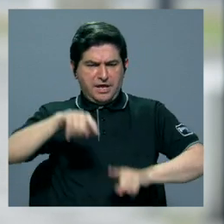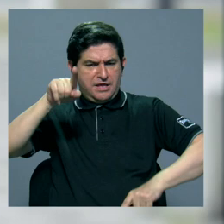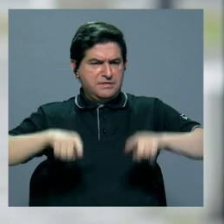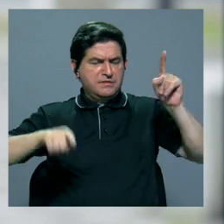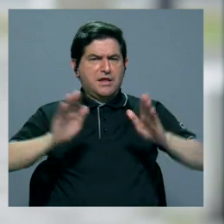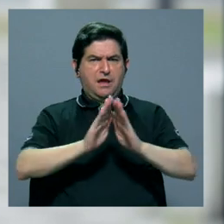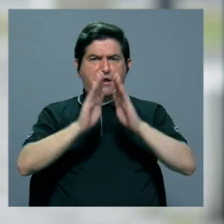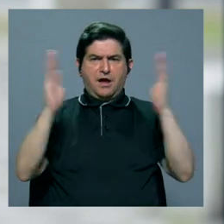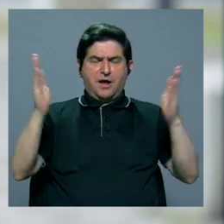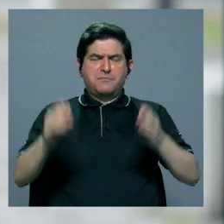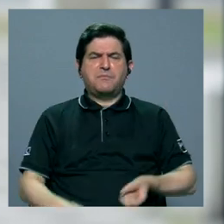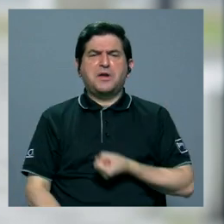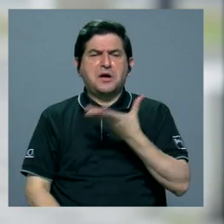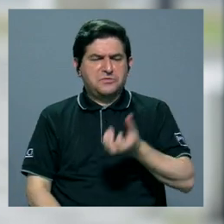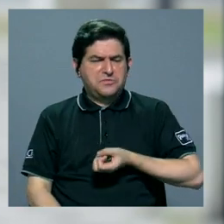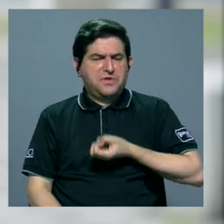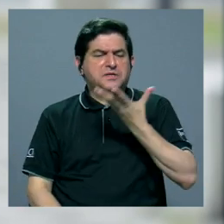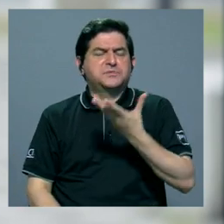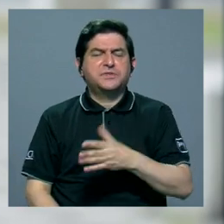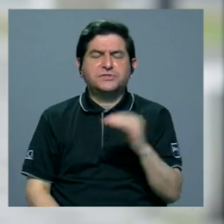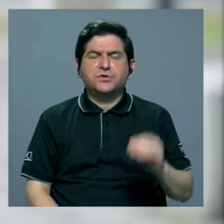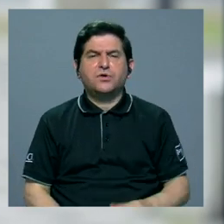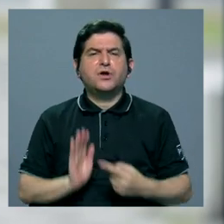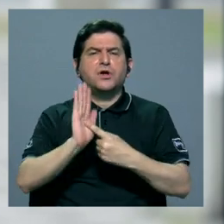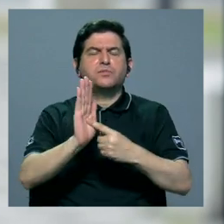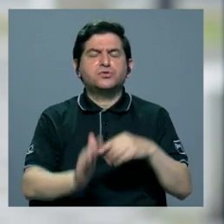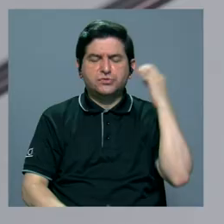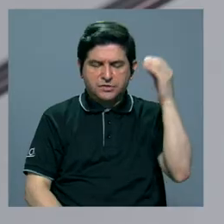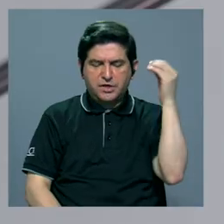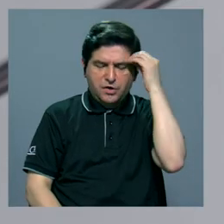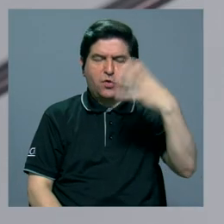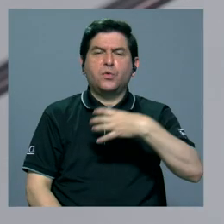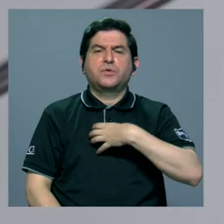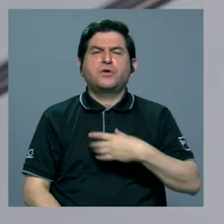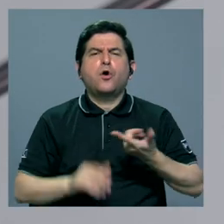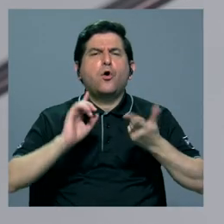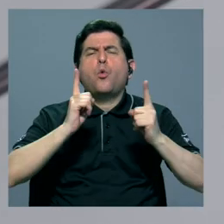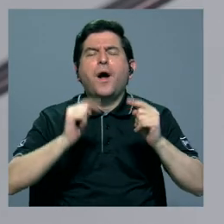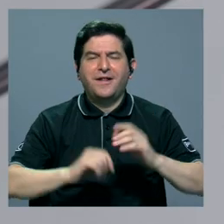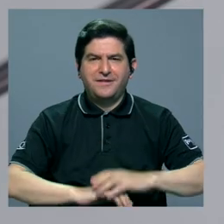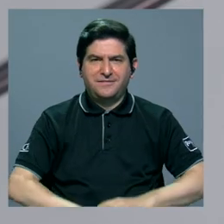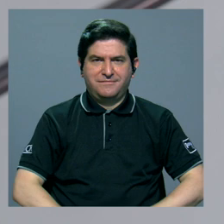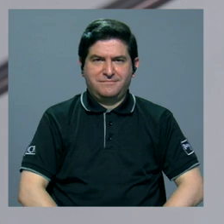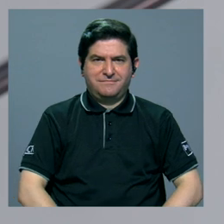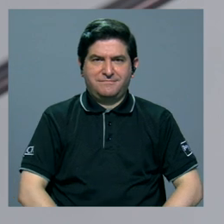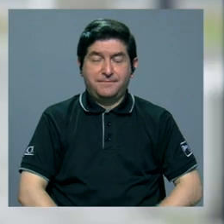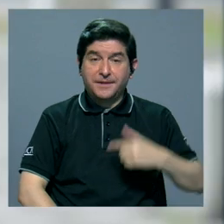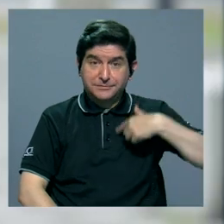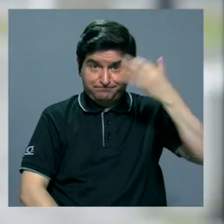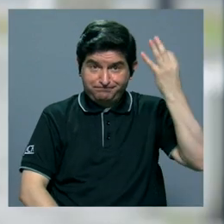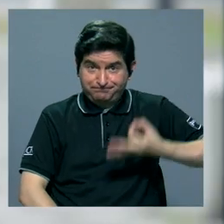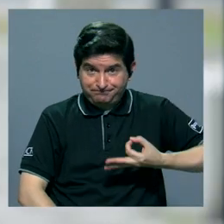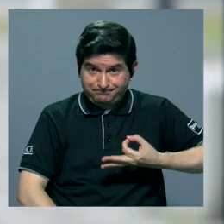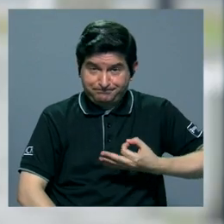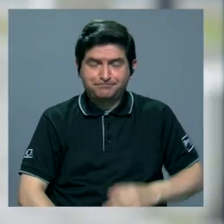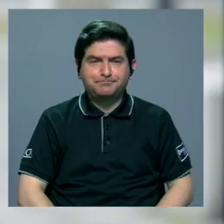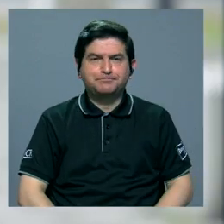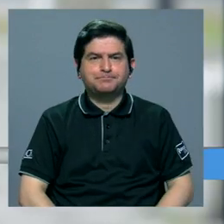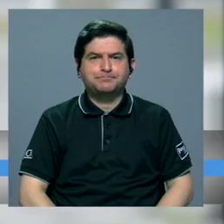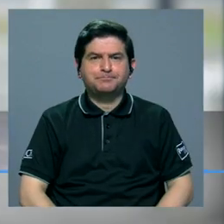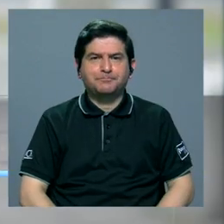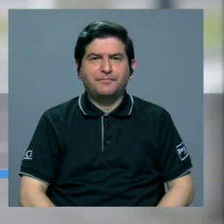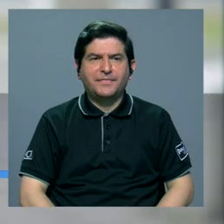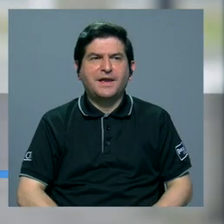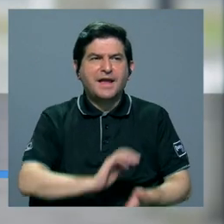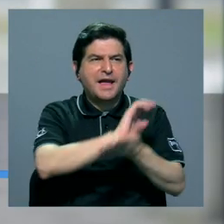más amplia Para manifestarse y para hacer ver sus puntos de vista ¿Como cuáles? Yo creo que frente